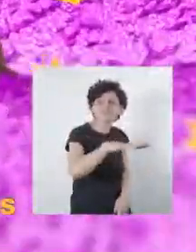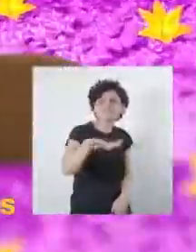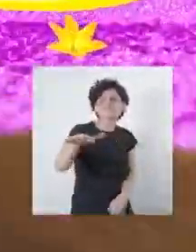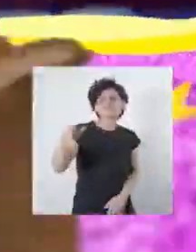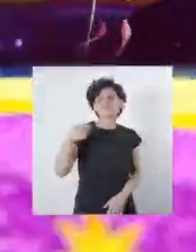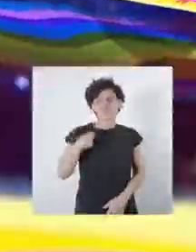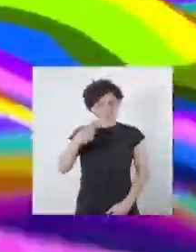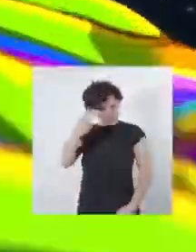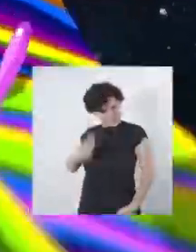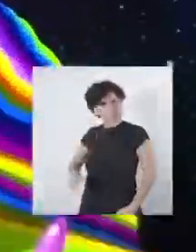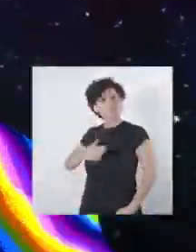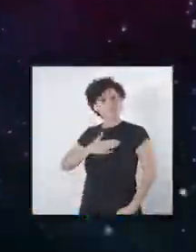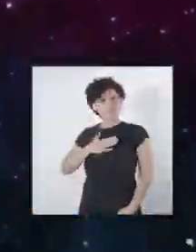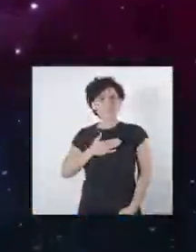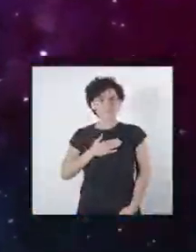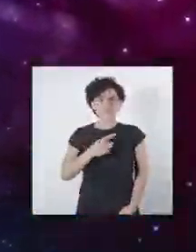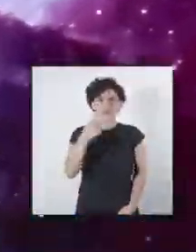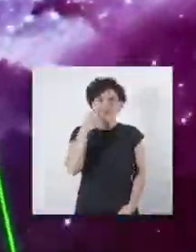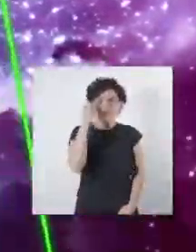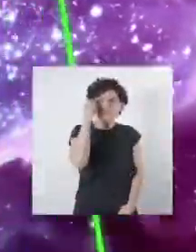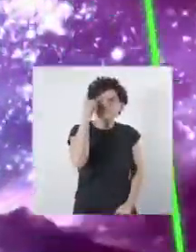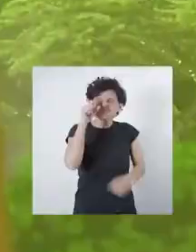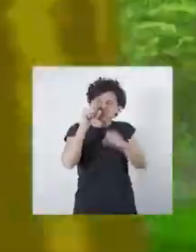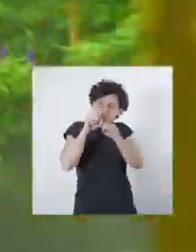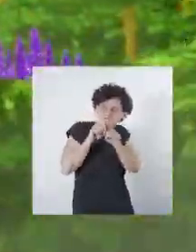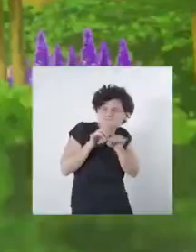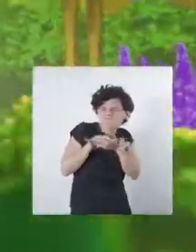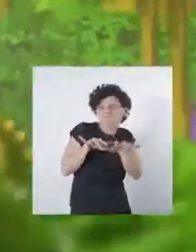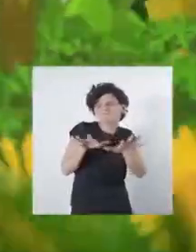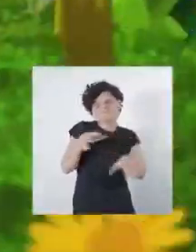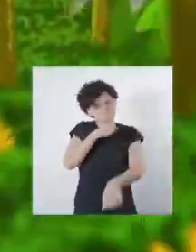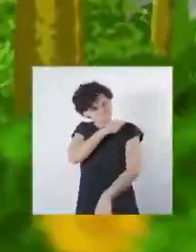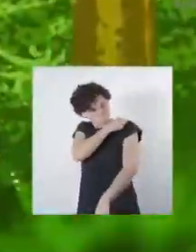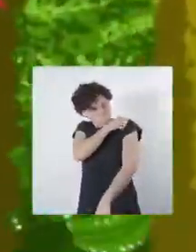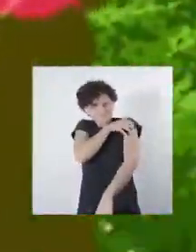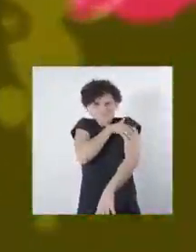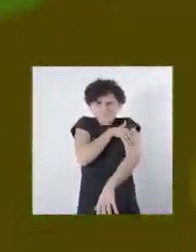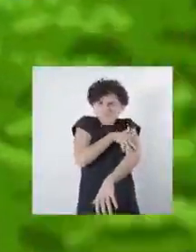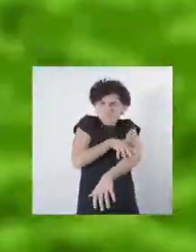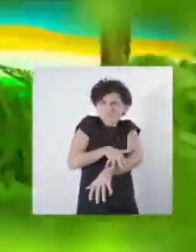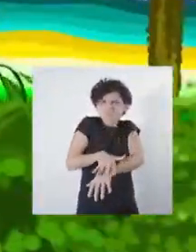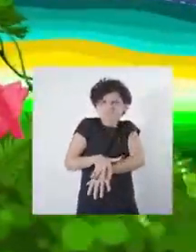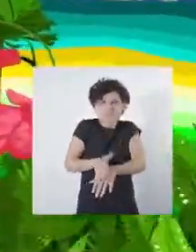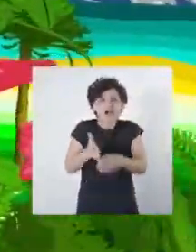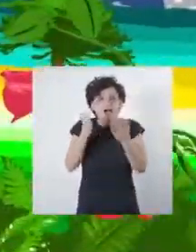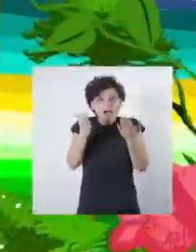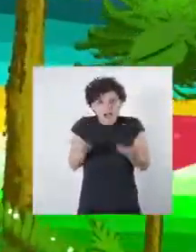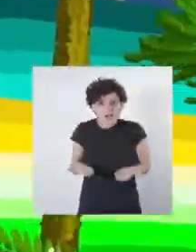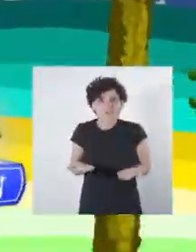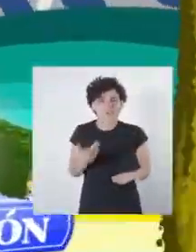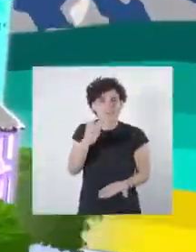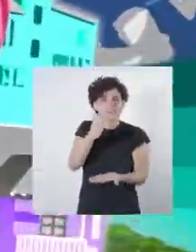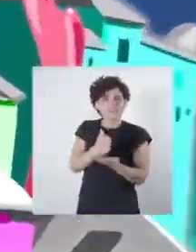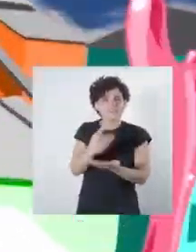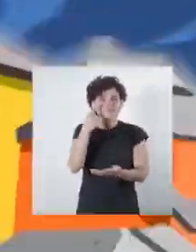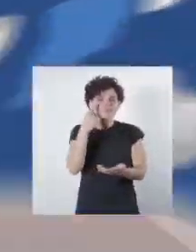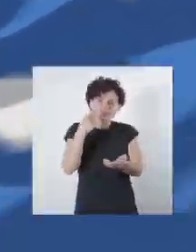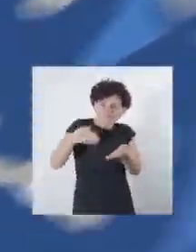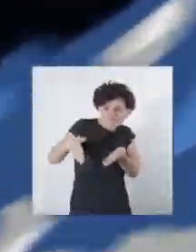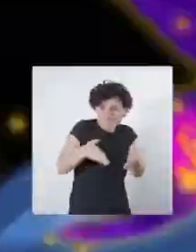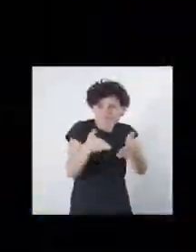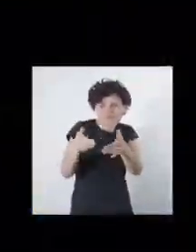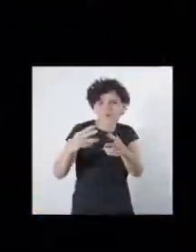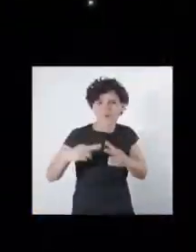nuestros. De que el conocimiento se esparza por cada lugar de nuestra geografía. Es tiempo de comenzar a construir nuestro propio camino.